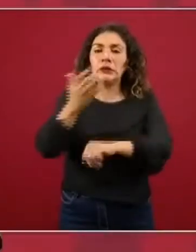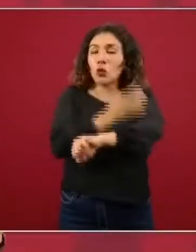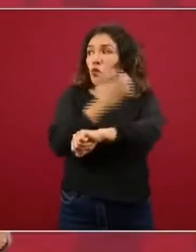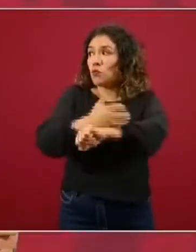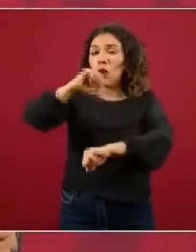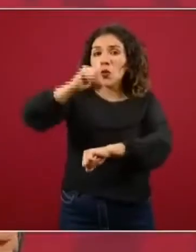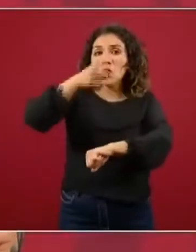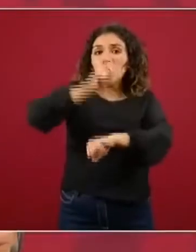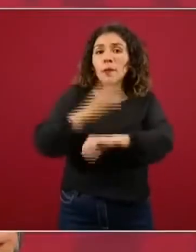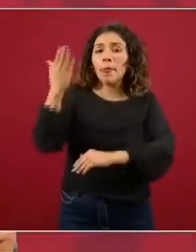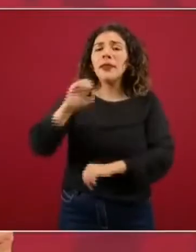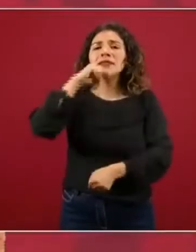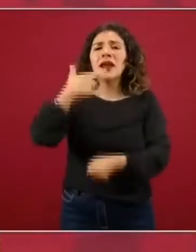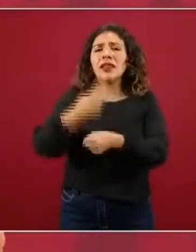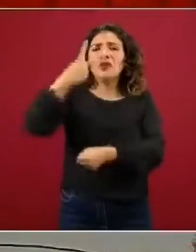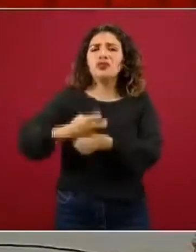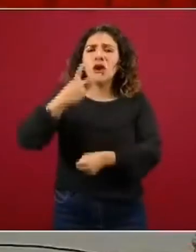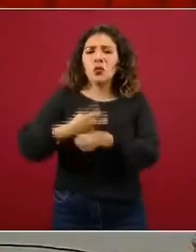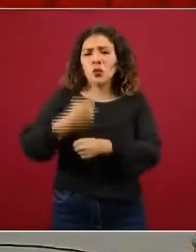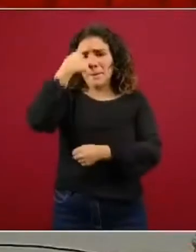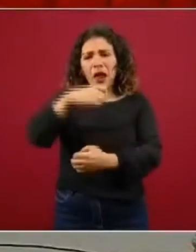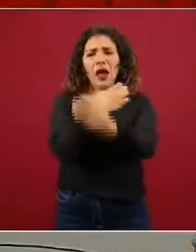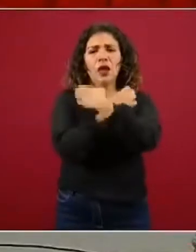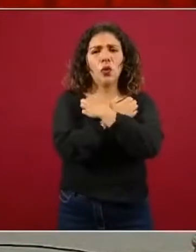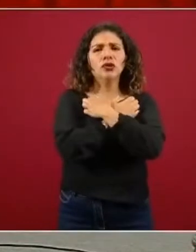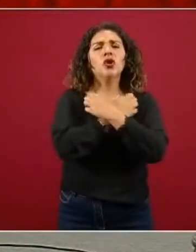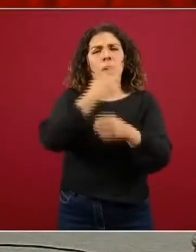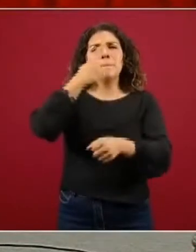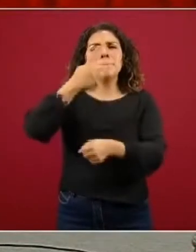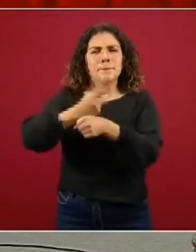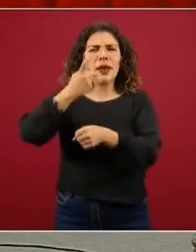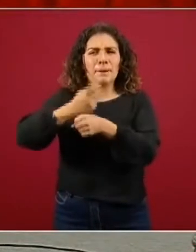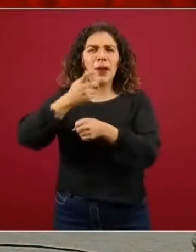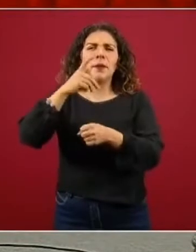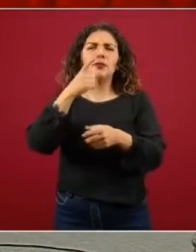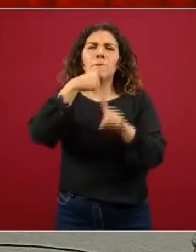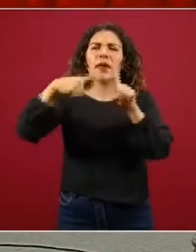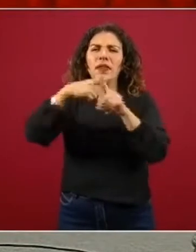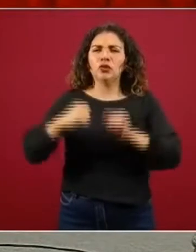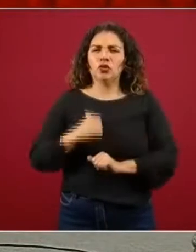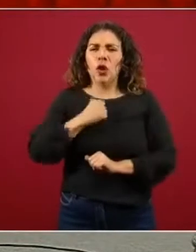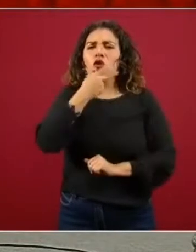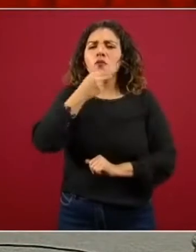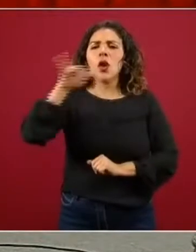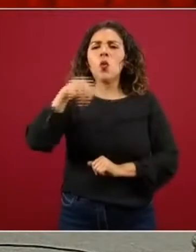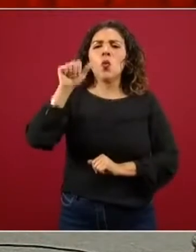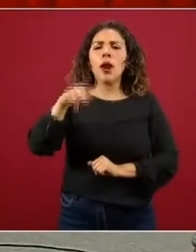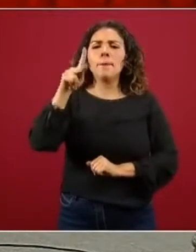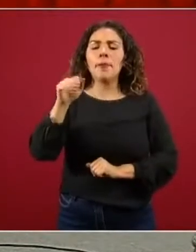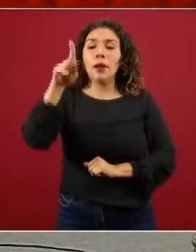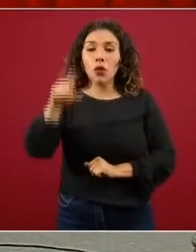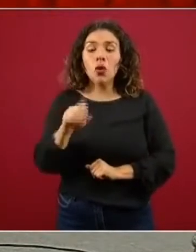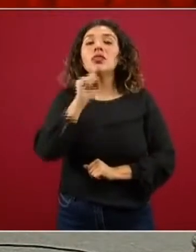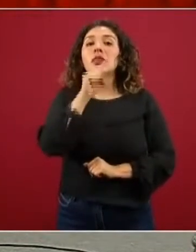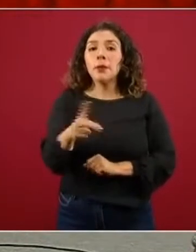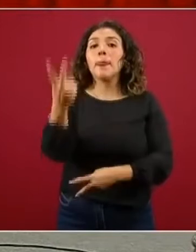acompañe el subsecretario de Educación Media Superior, Juan Pablo Arroyo. También